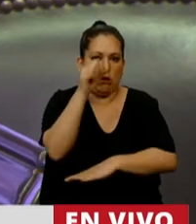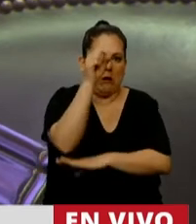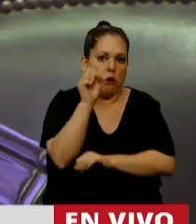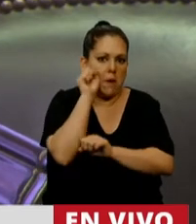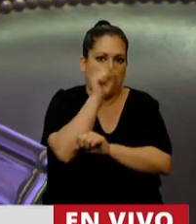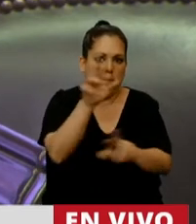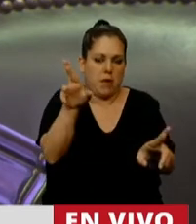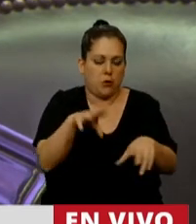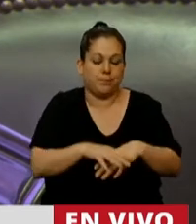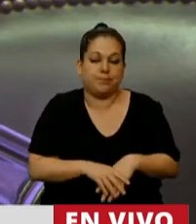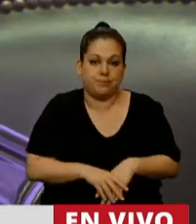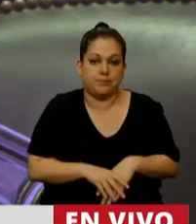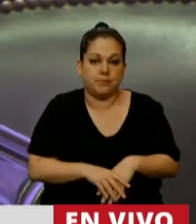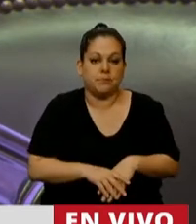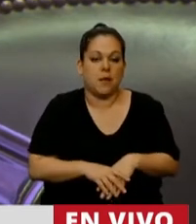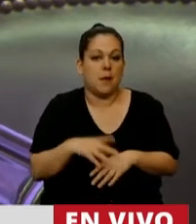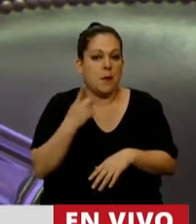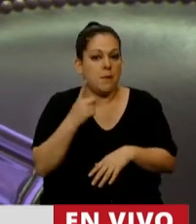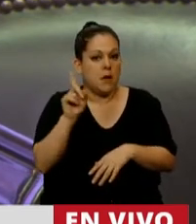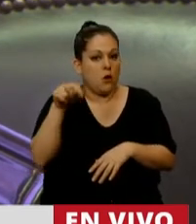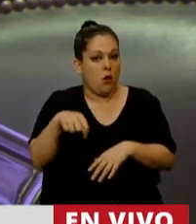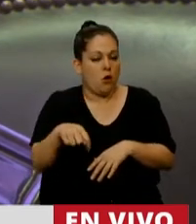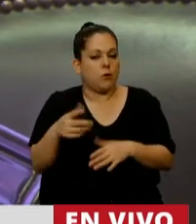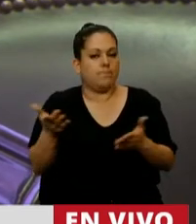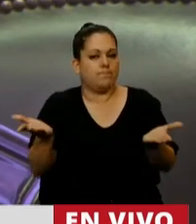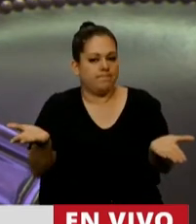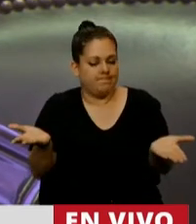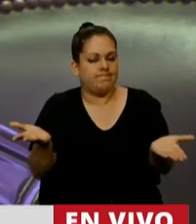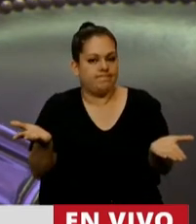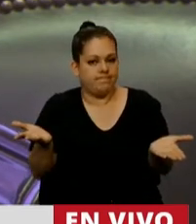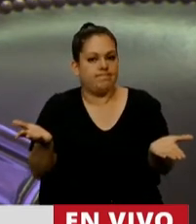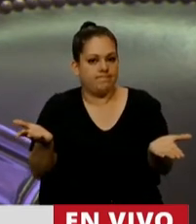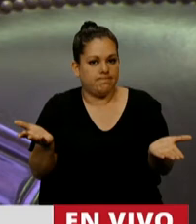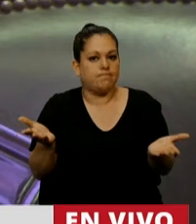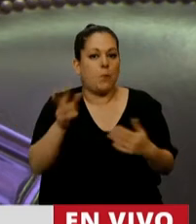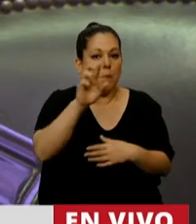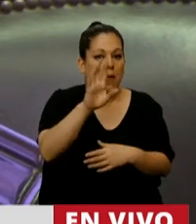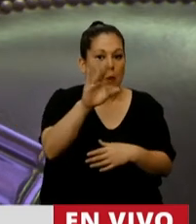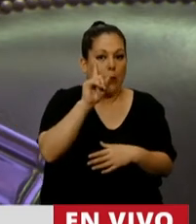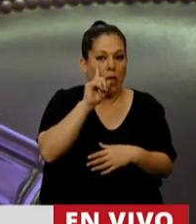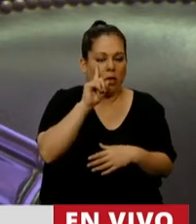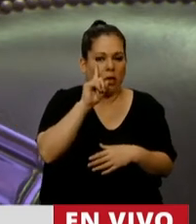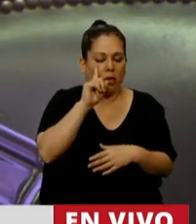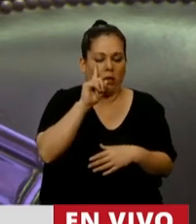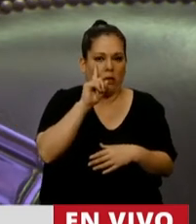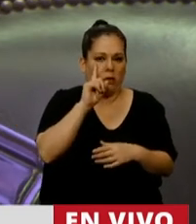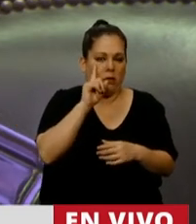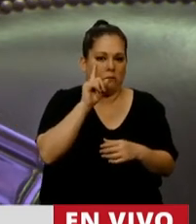es que hoy la caída del Producto Bruto se profundiza,